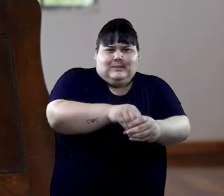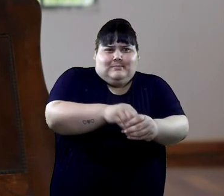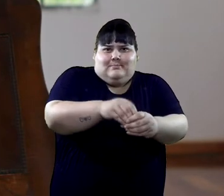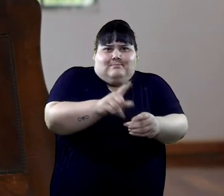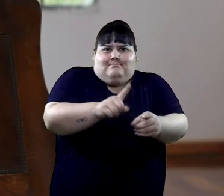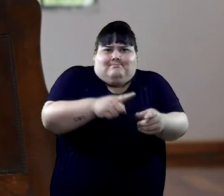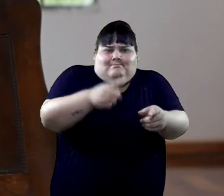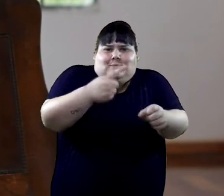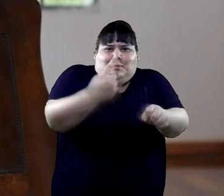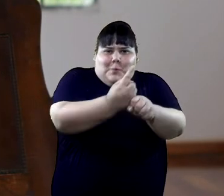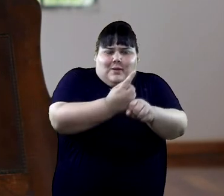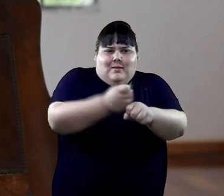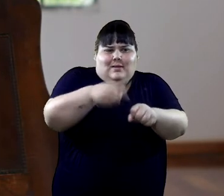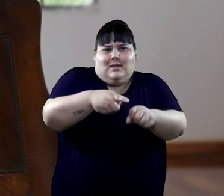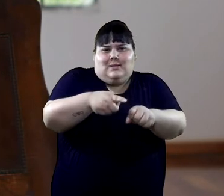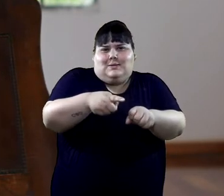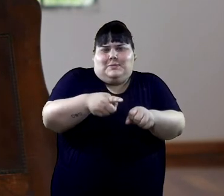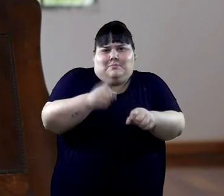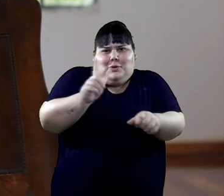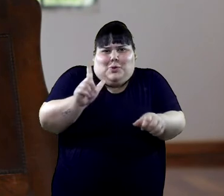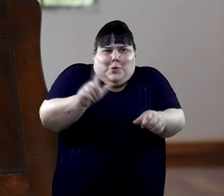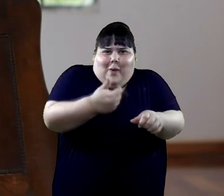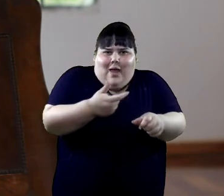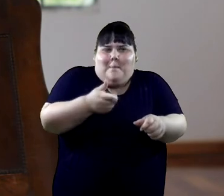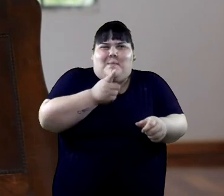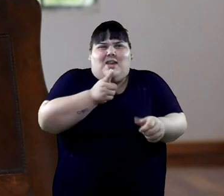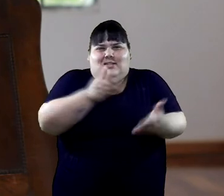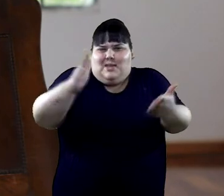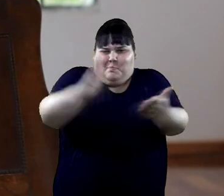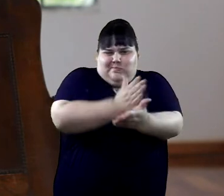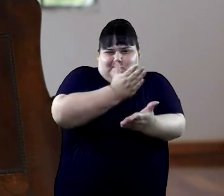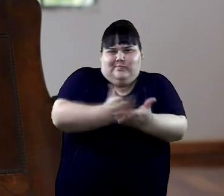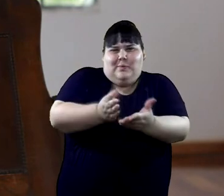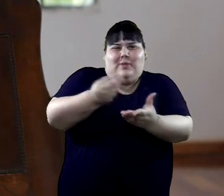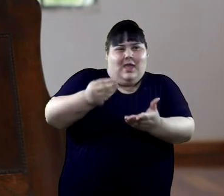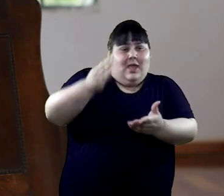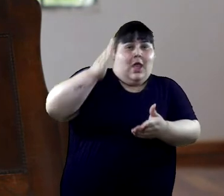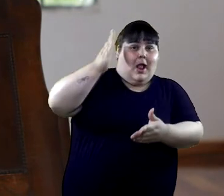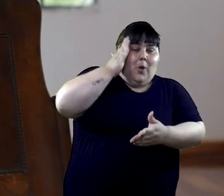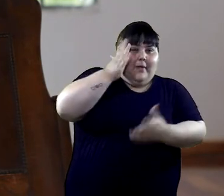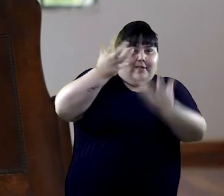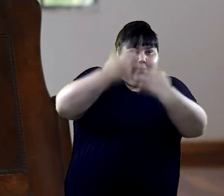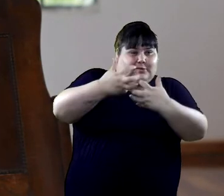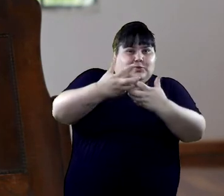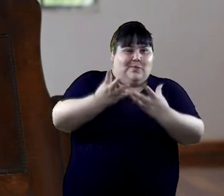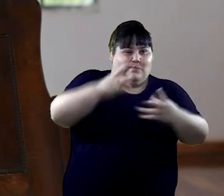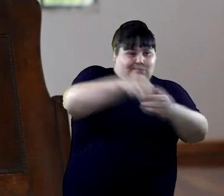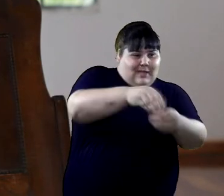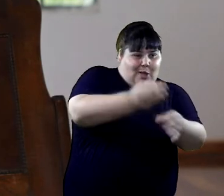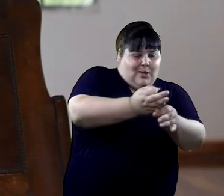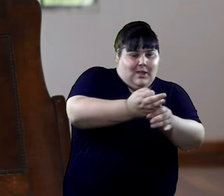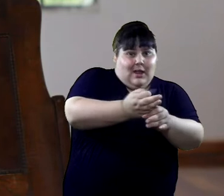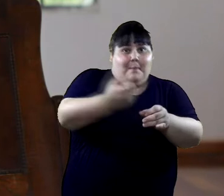como escindido. Entra la cabeza y la razón y el cuerpo queda escindido, es